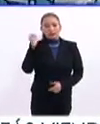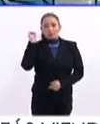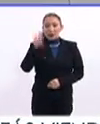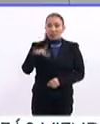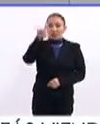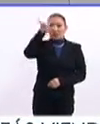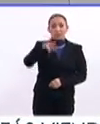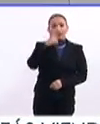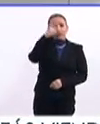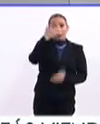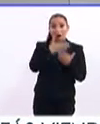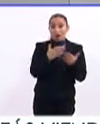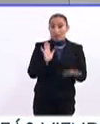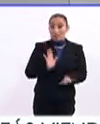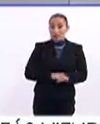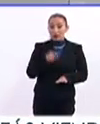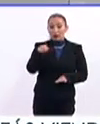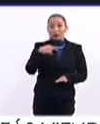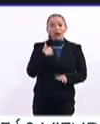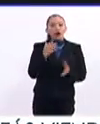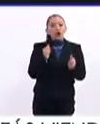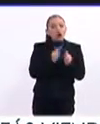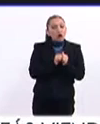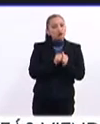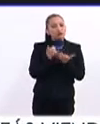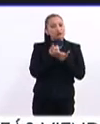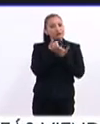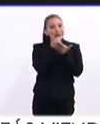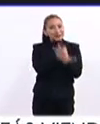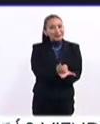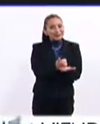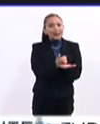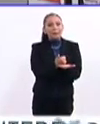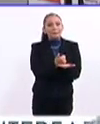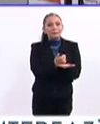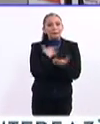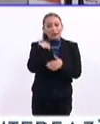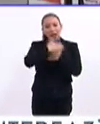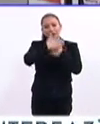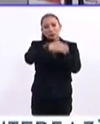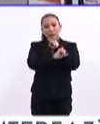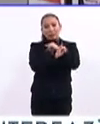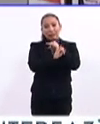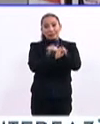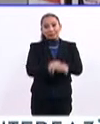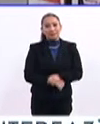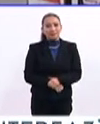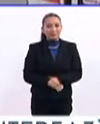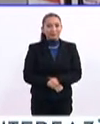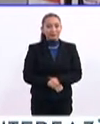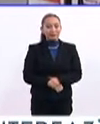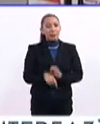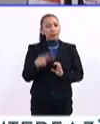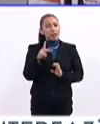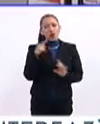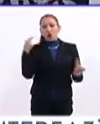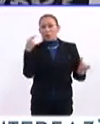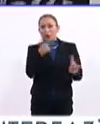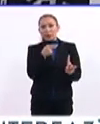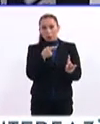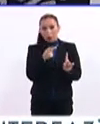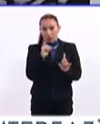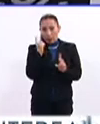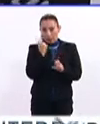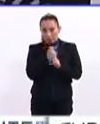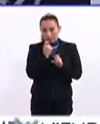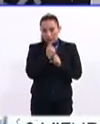cartel es muy fácil y ahora más porque lo hacemos a través de archivos digitales. Pero el objetivo desde un